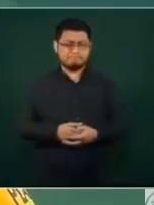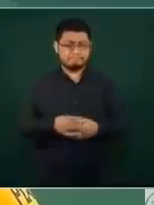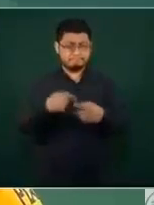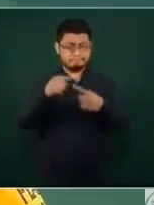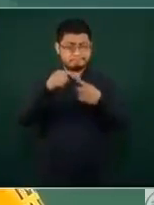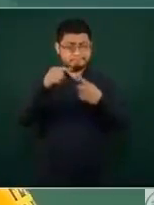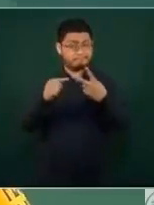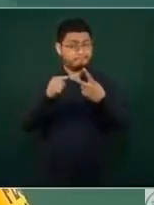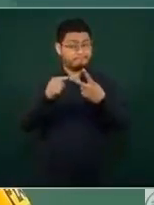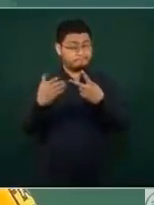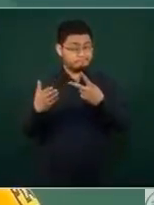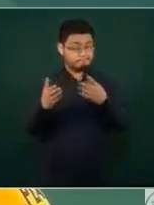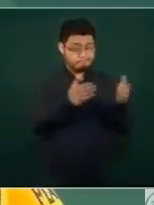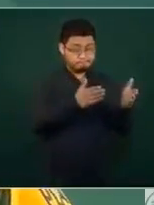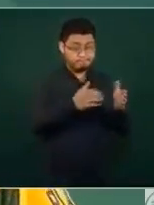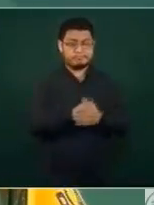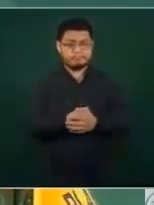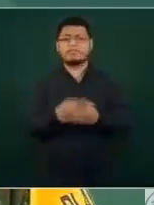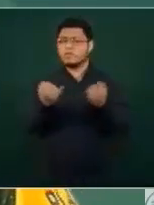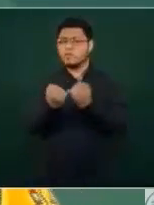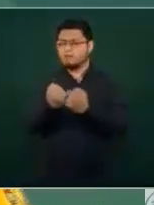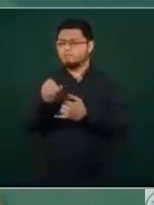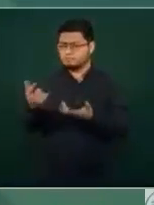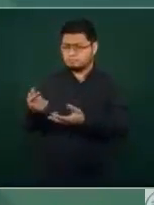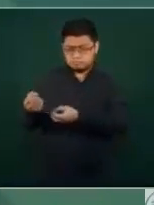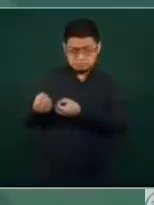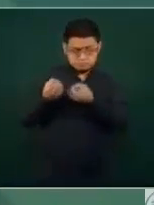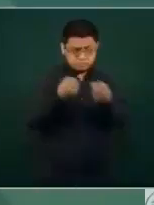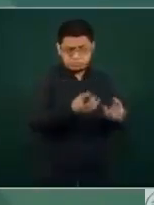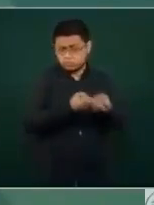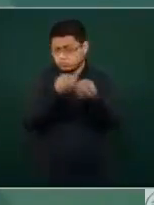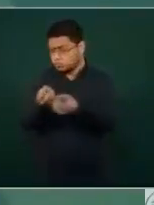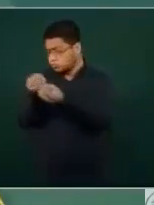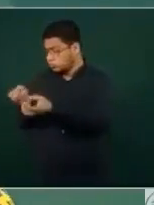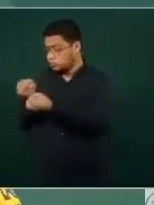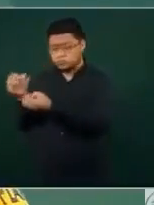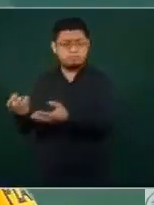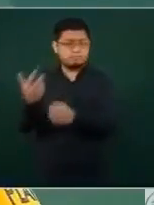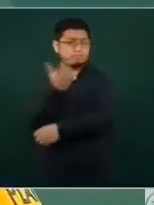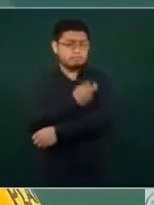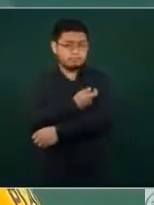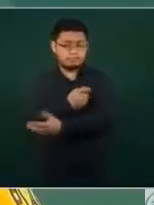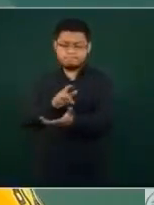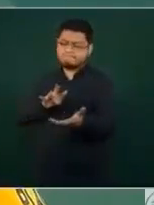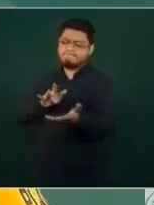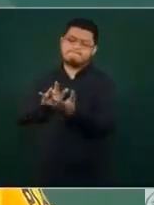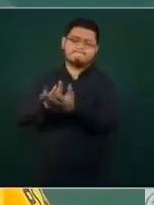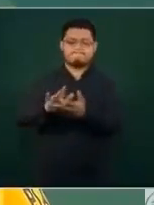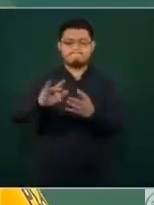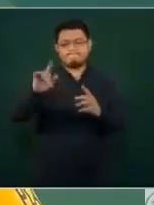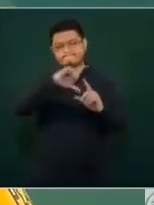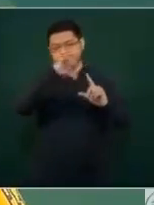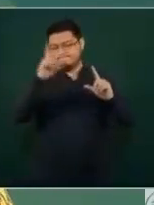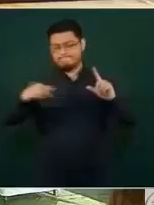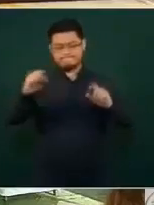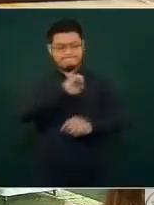está realizando, está este apoyo logístico para la distribución de las vacunas, en apoyo al Sistema Nacional de Salud.